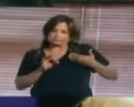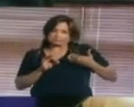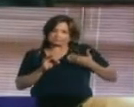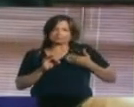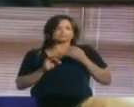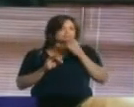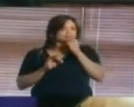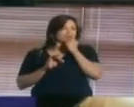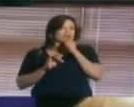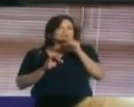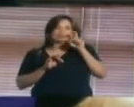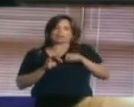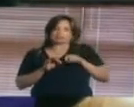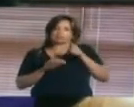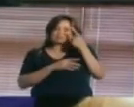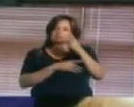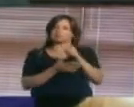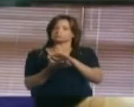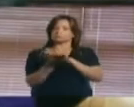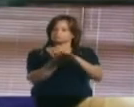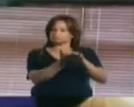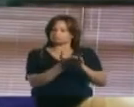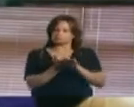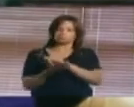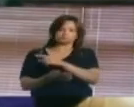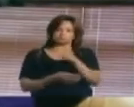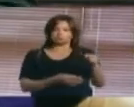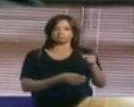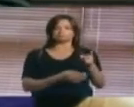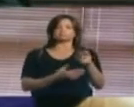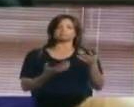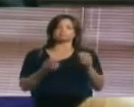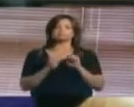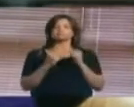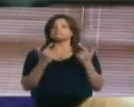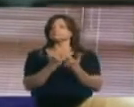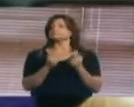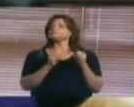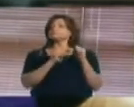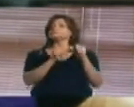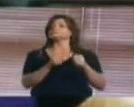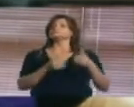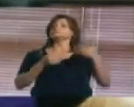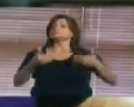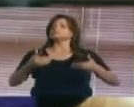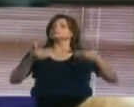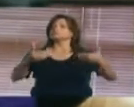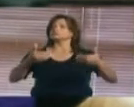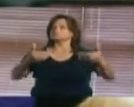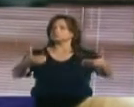y merecen ser reconocidos. La sociedad seguirá hacia adelante.